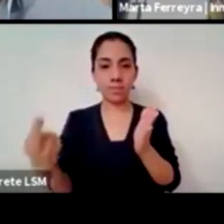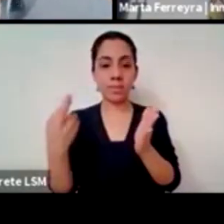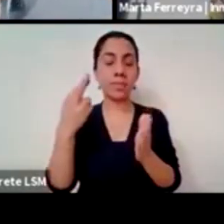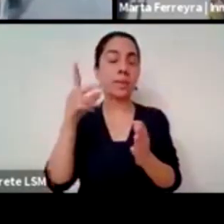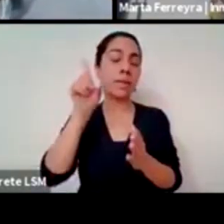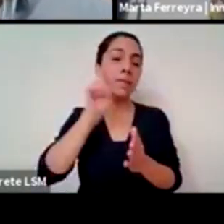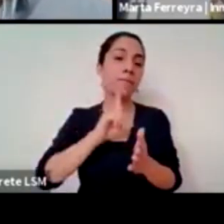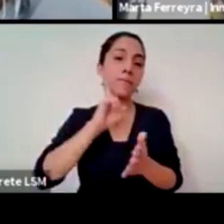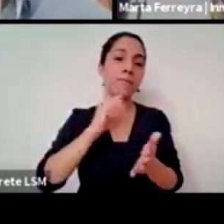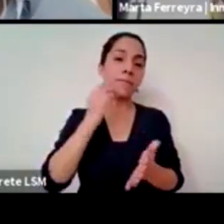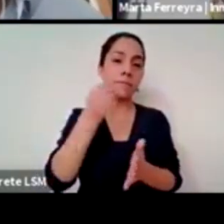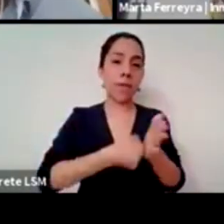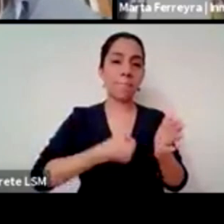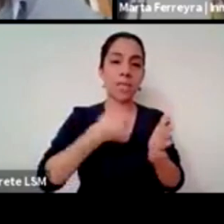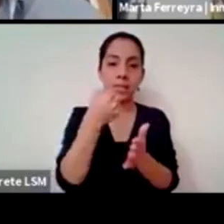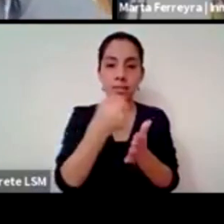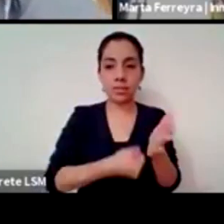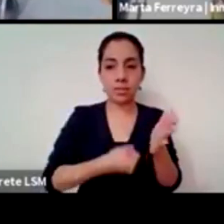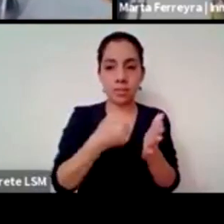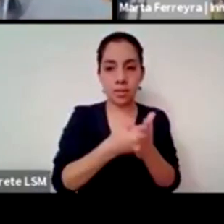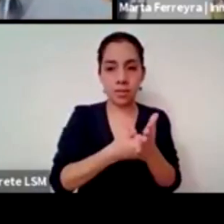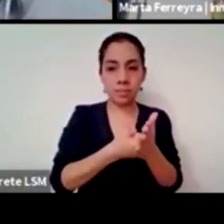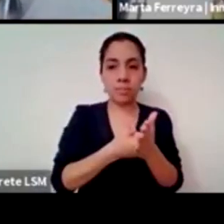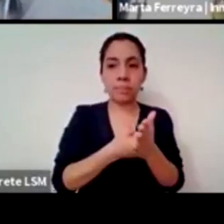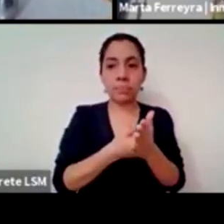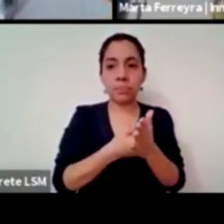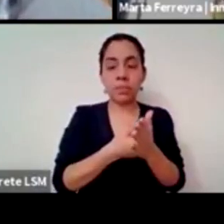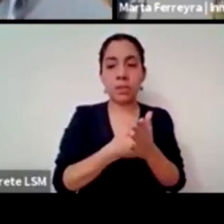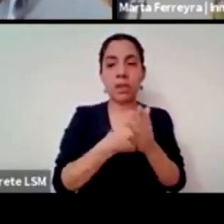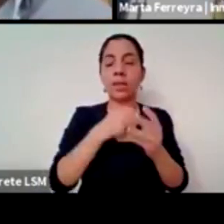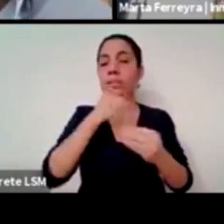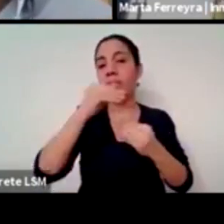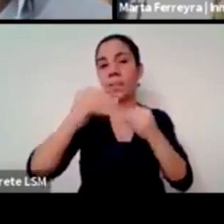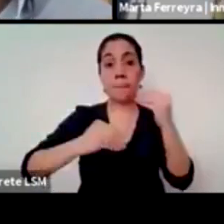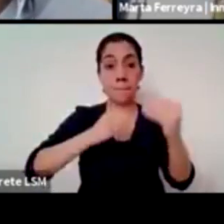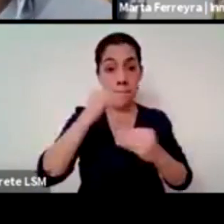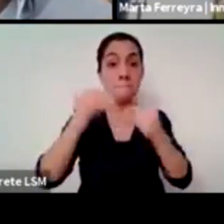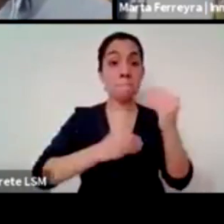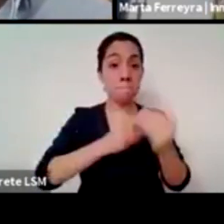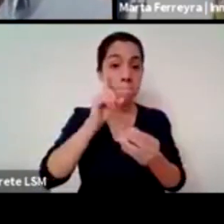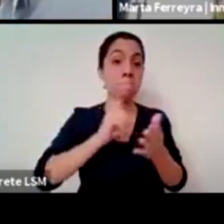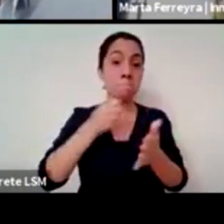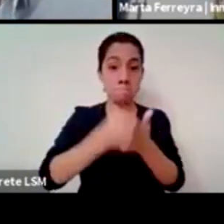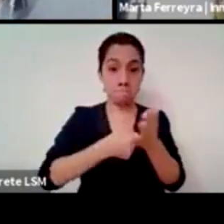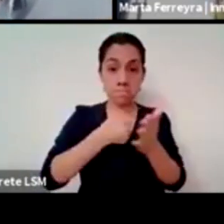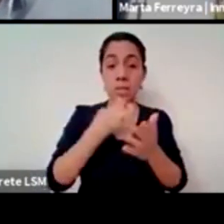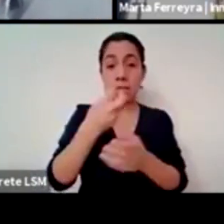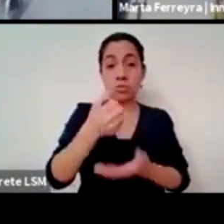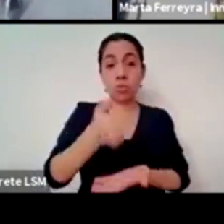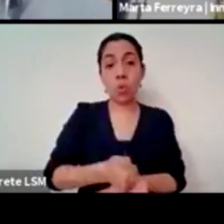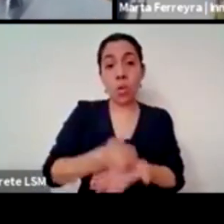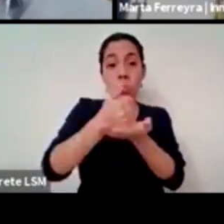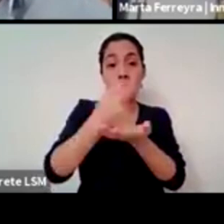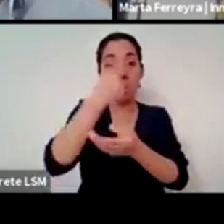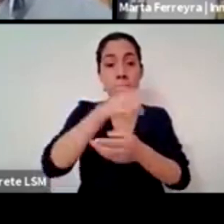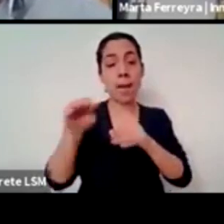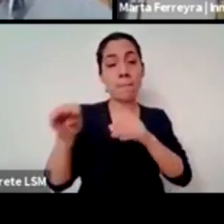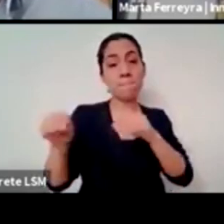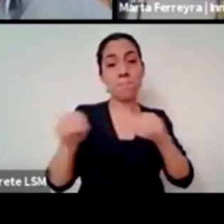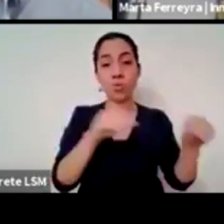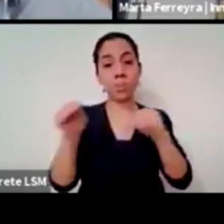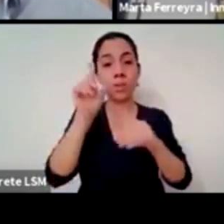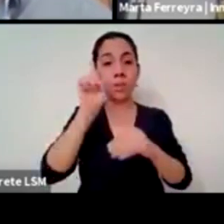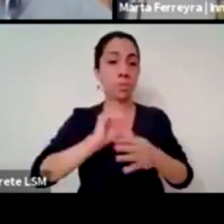bueno con artículos de primera debate feminista ha ayudado mucho al desarrollo del movimiento de los movimientos feministas y el género en este